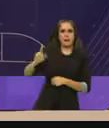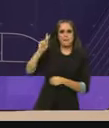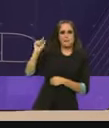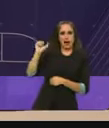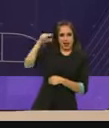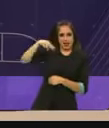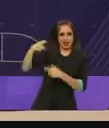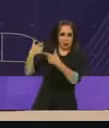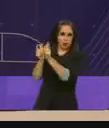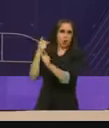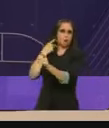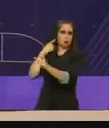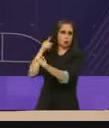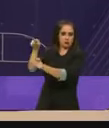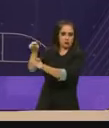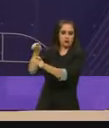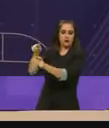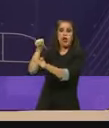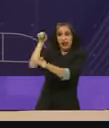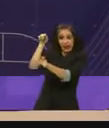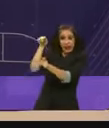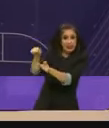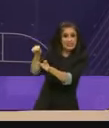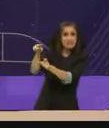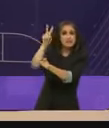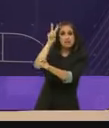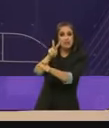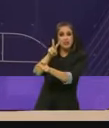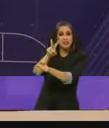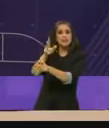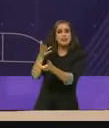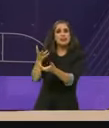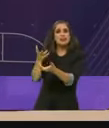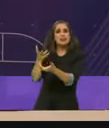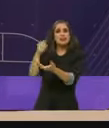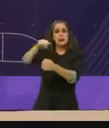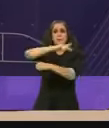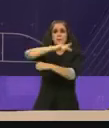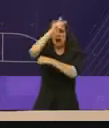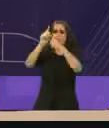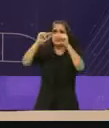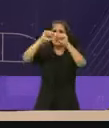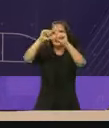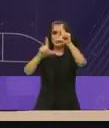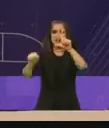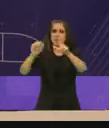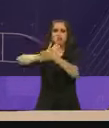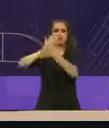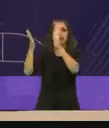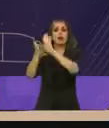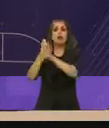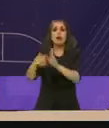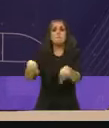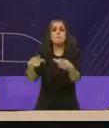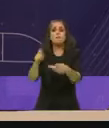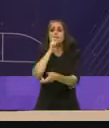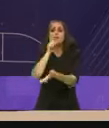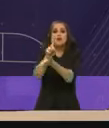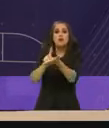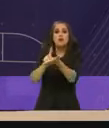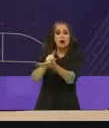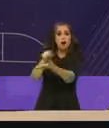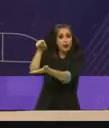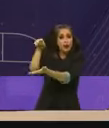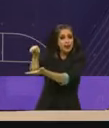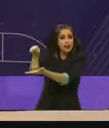partido que le entregó el país al narco a hablar de seguridad. El mismo candidato